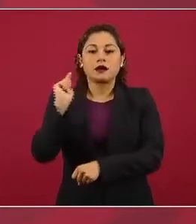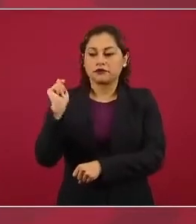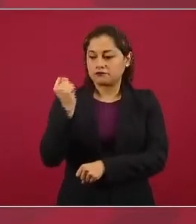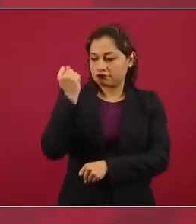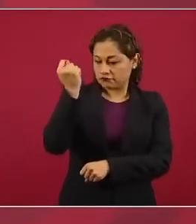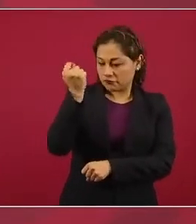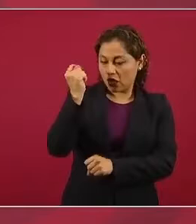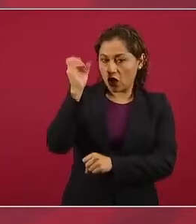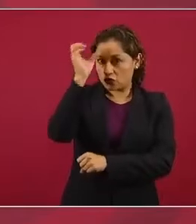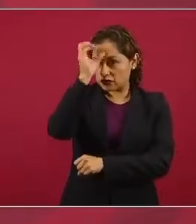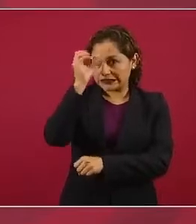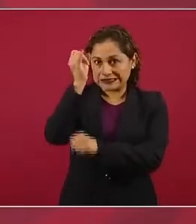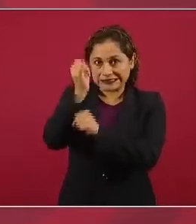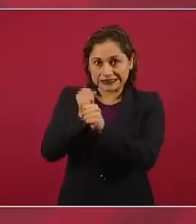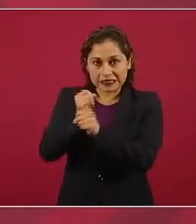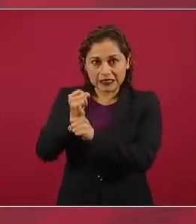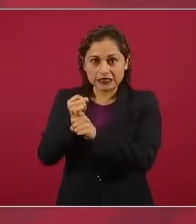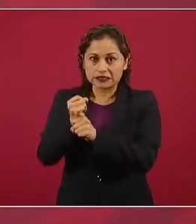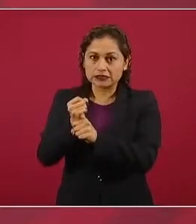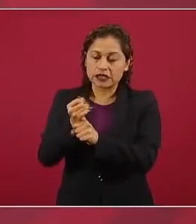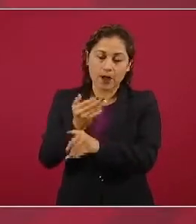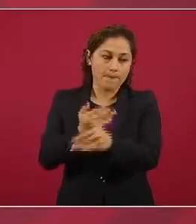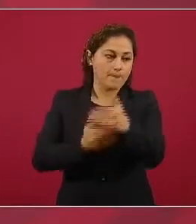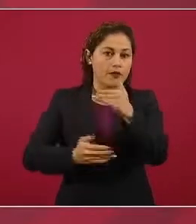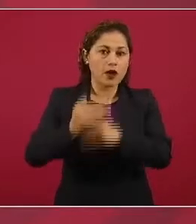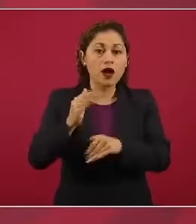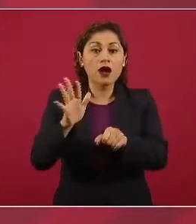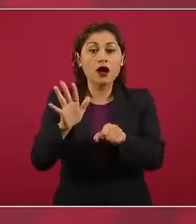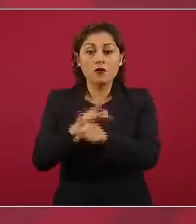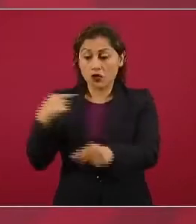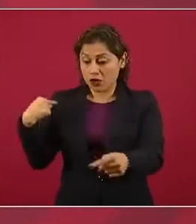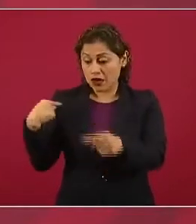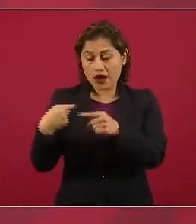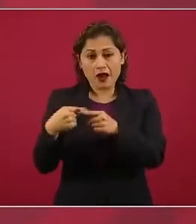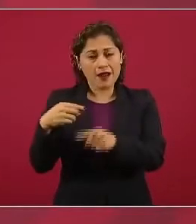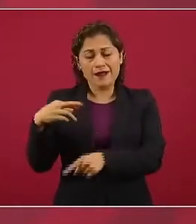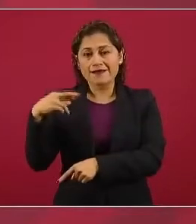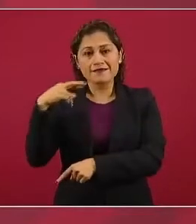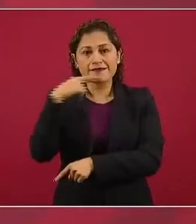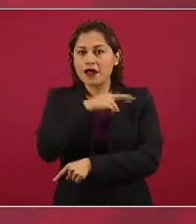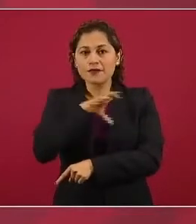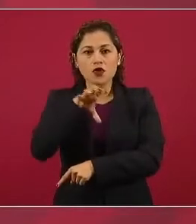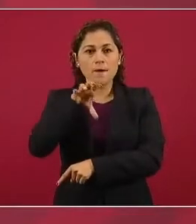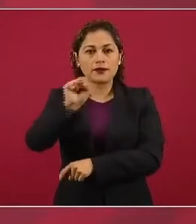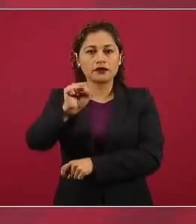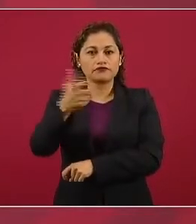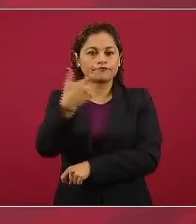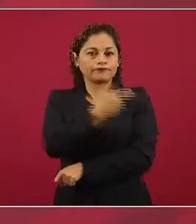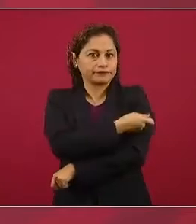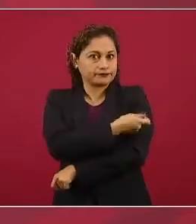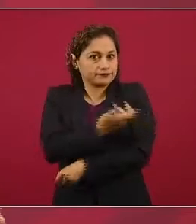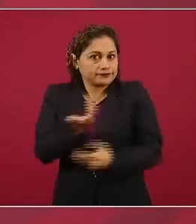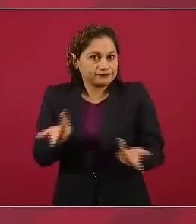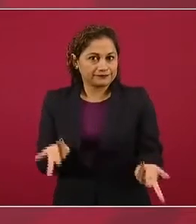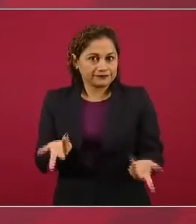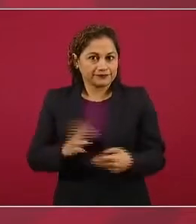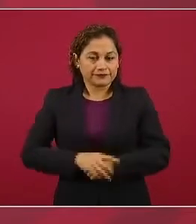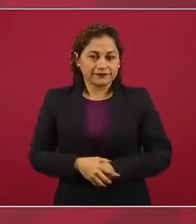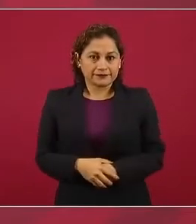se logró contar con esta vacuna y